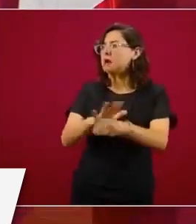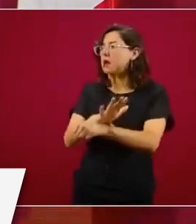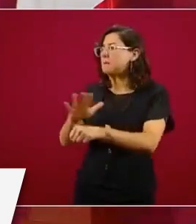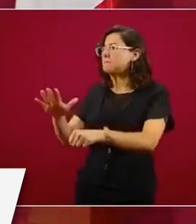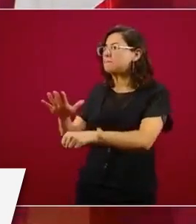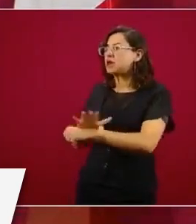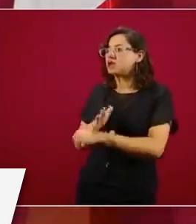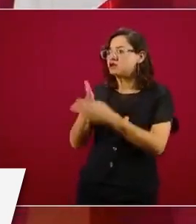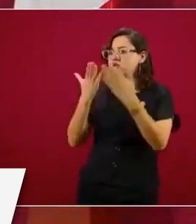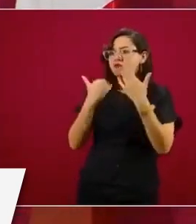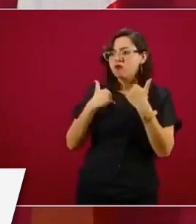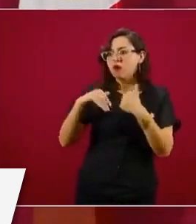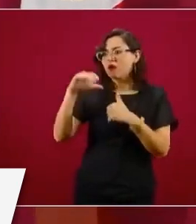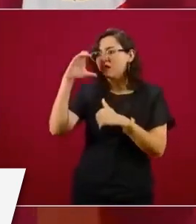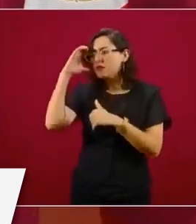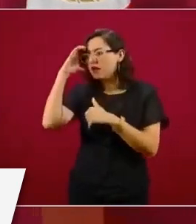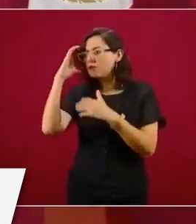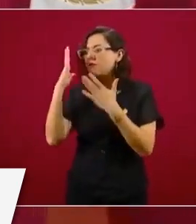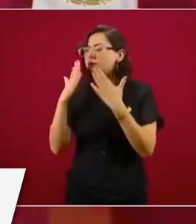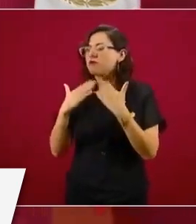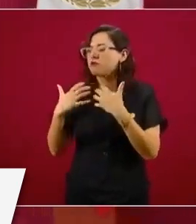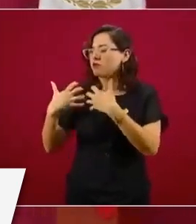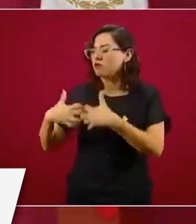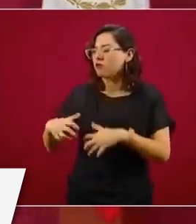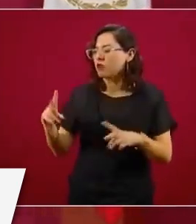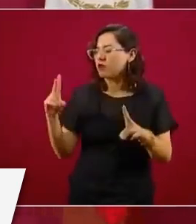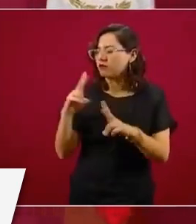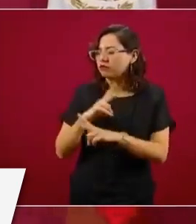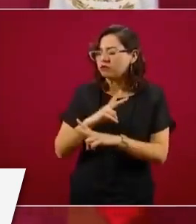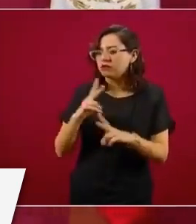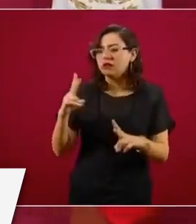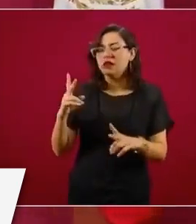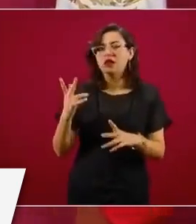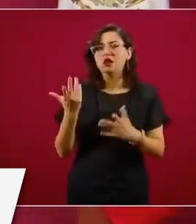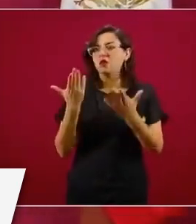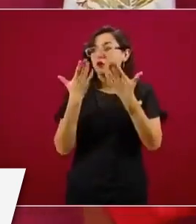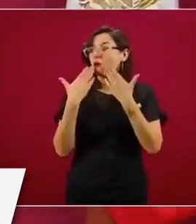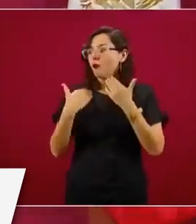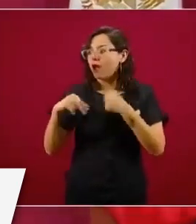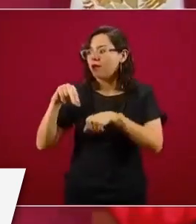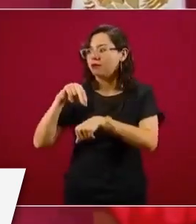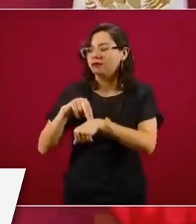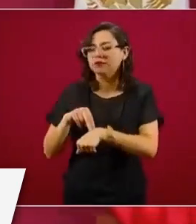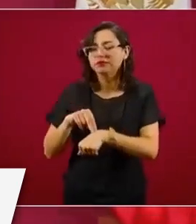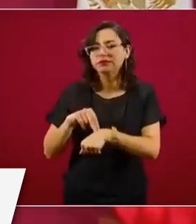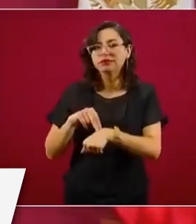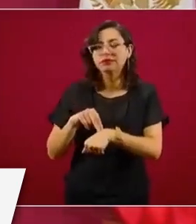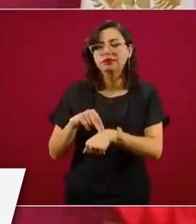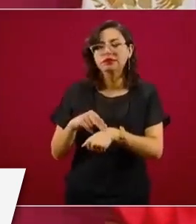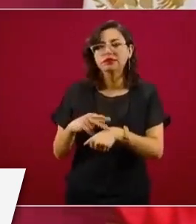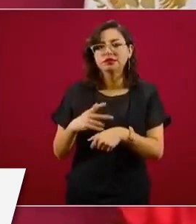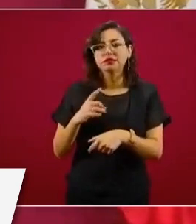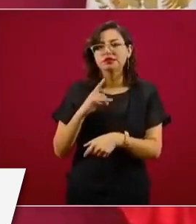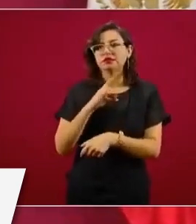para atender a los enfermos. Entonces, se evitó por eso,